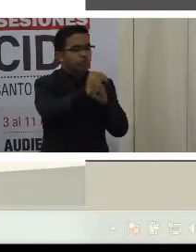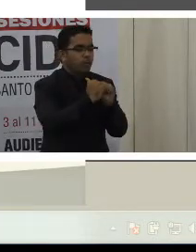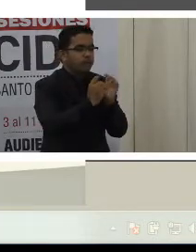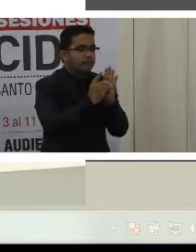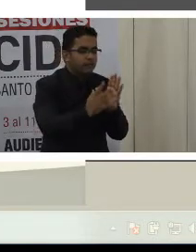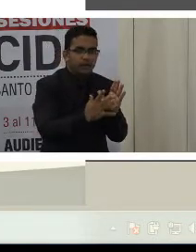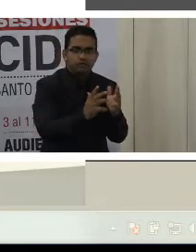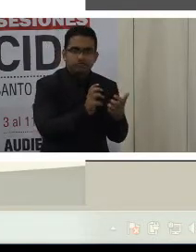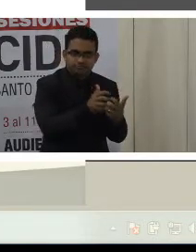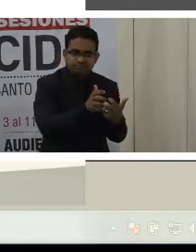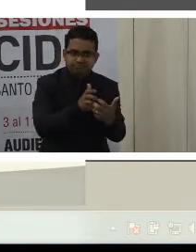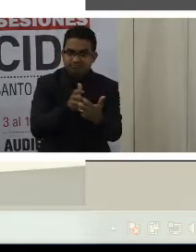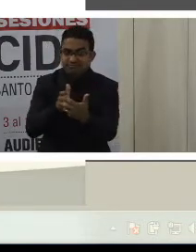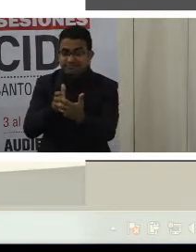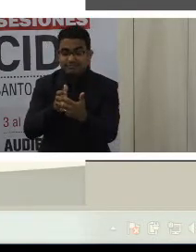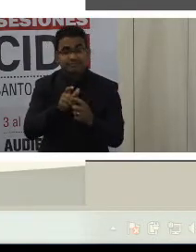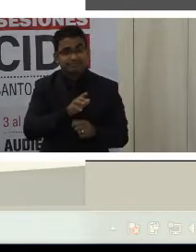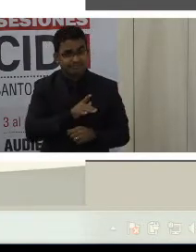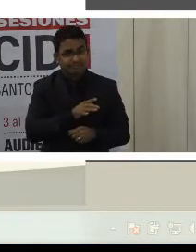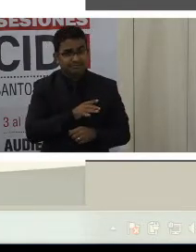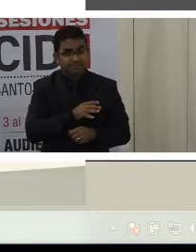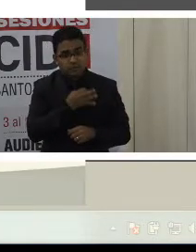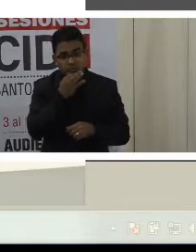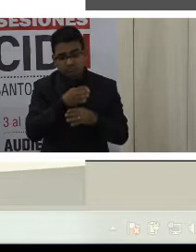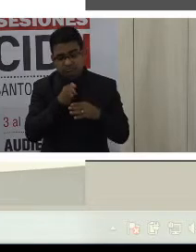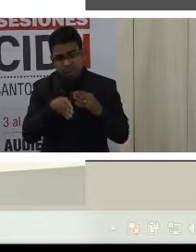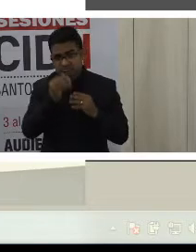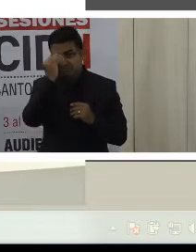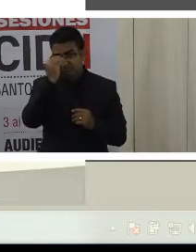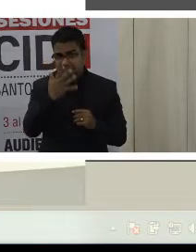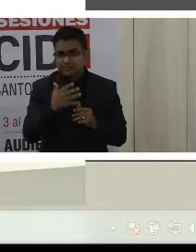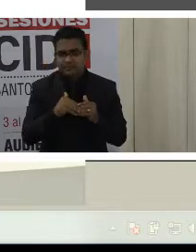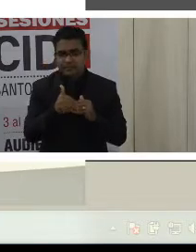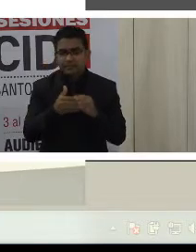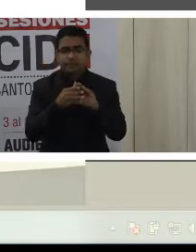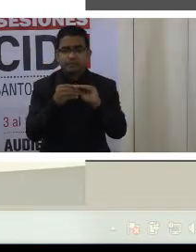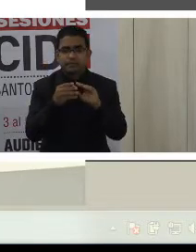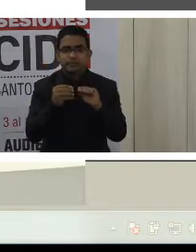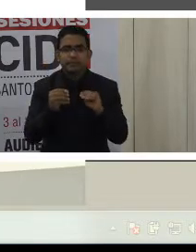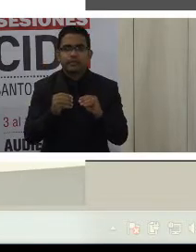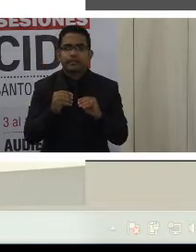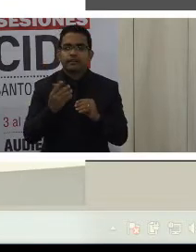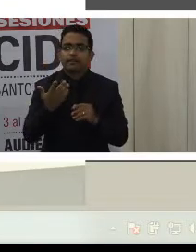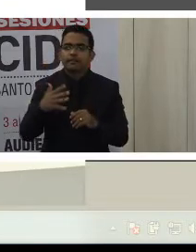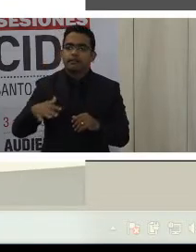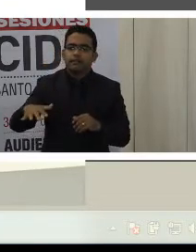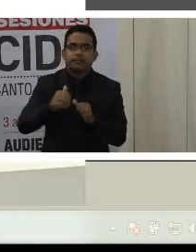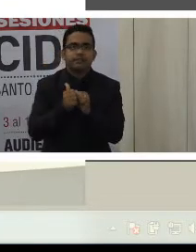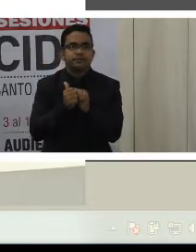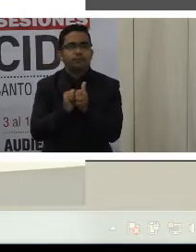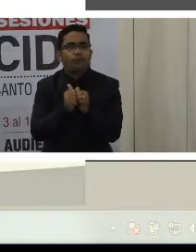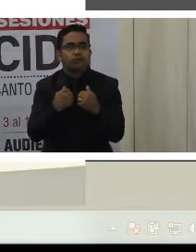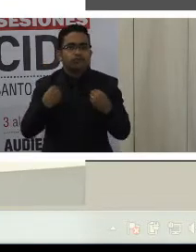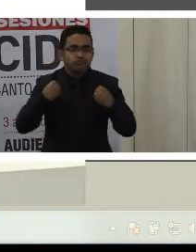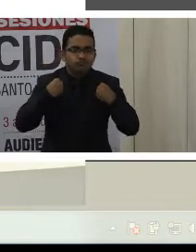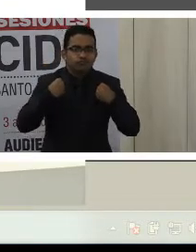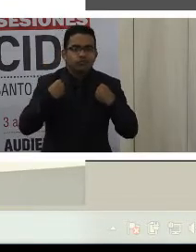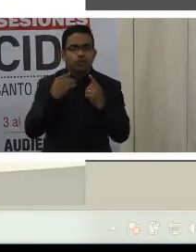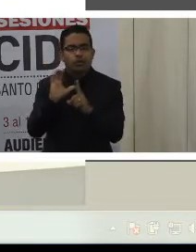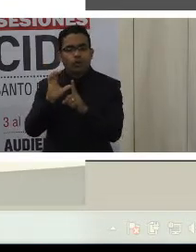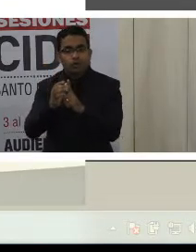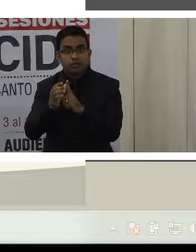Ya para ir concluyendo, quisiéramos igualmente hacer referencia siguiente al tema del área de cultura y deporte, que son temas